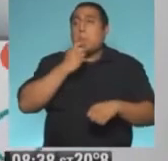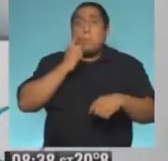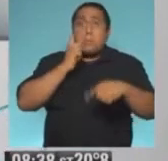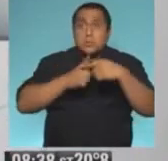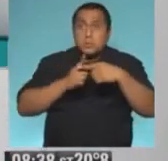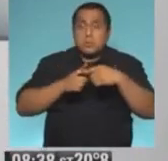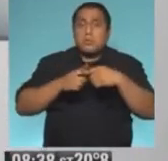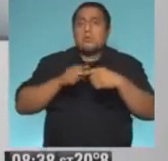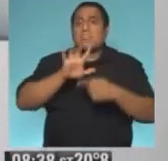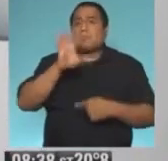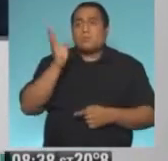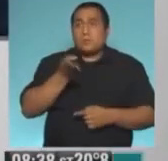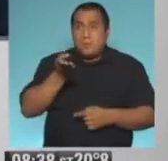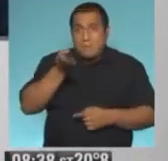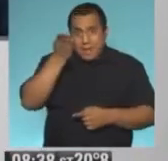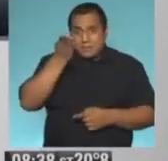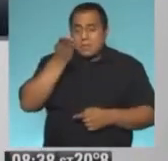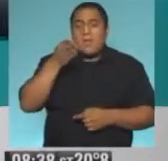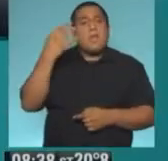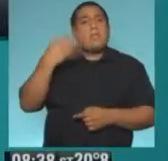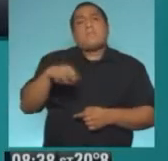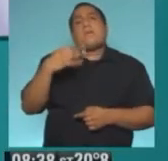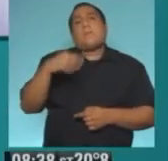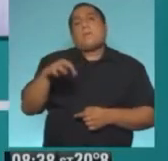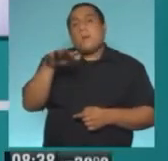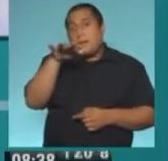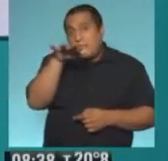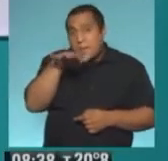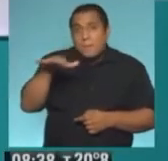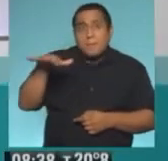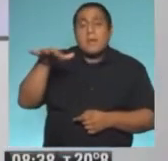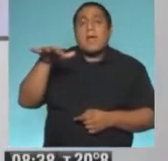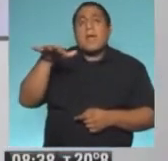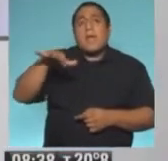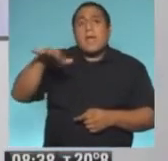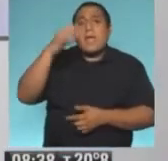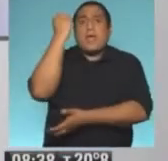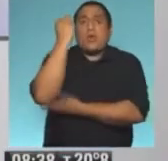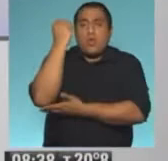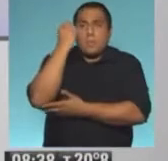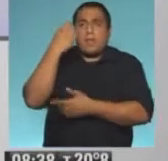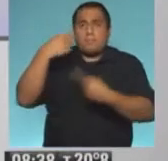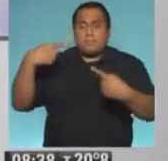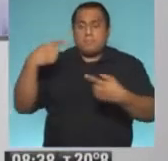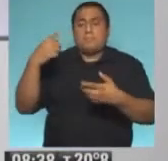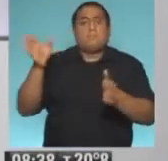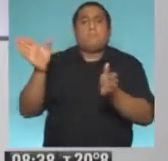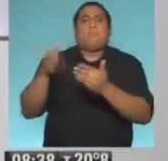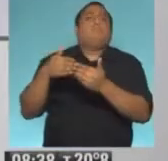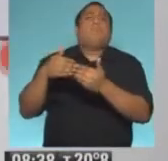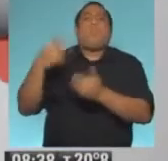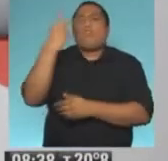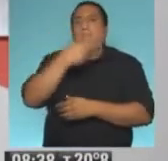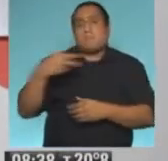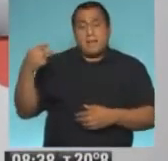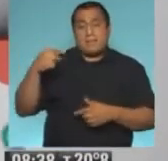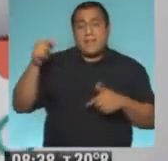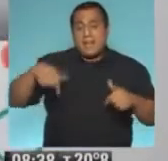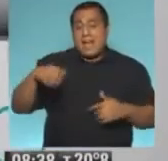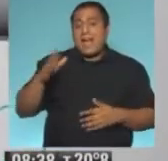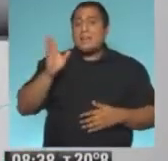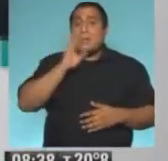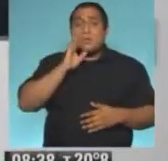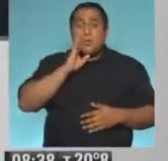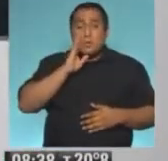es mayor al 5%, que se debe cerrar la economía o la ciudad del estado por dos semanas. Acá en Estados Unidos,